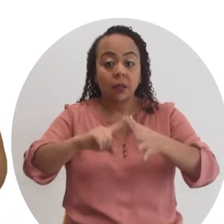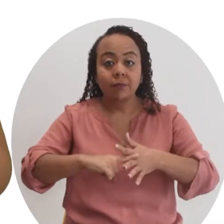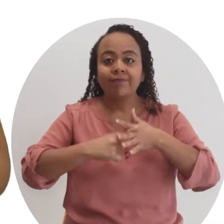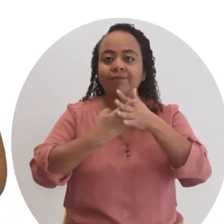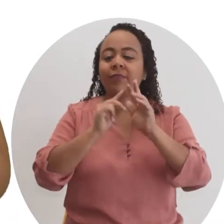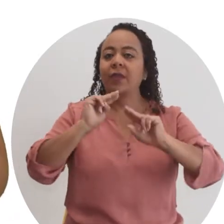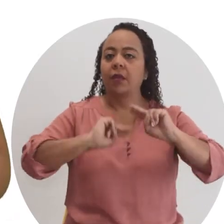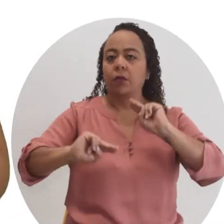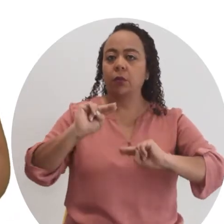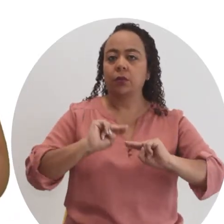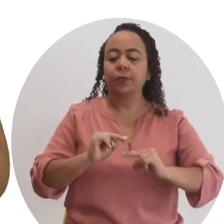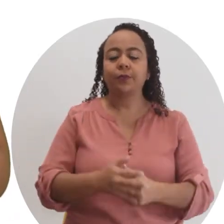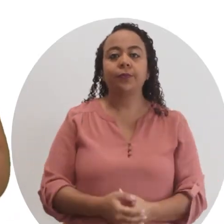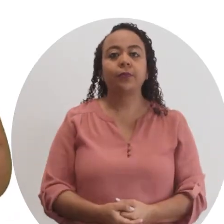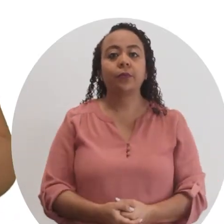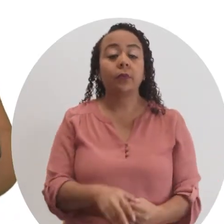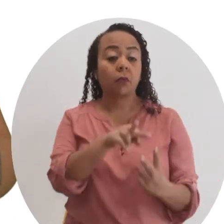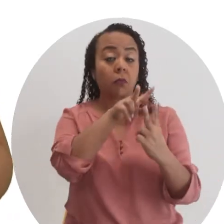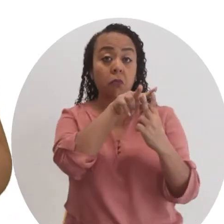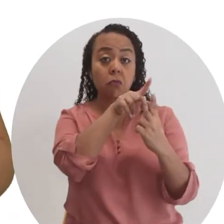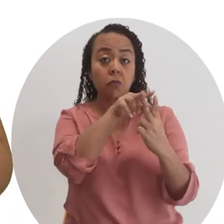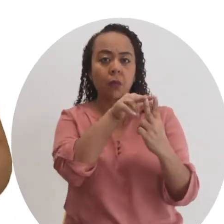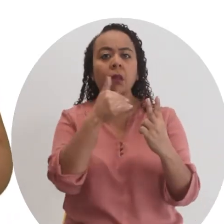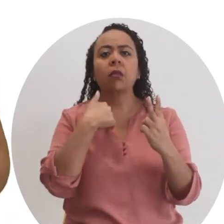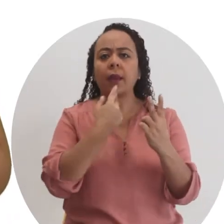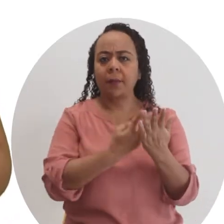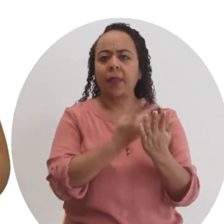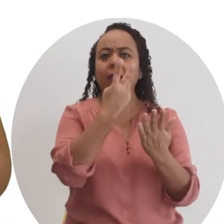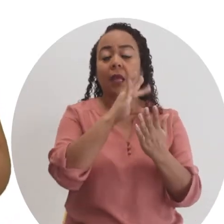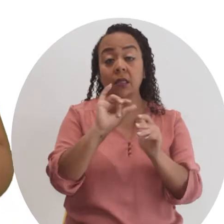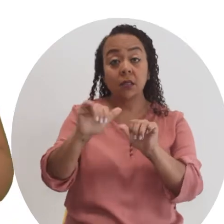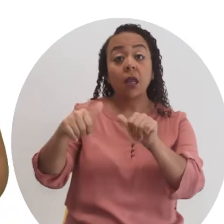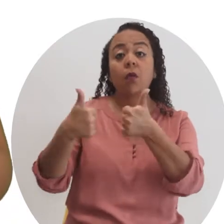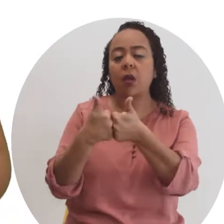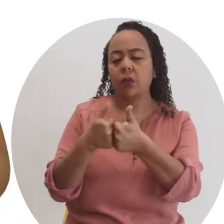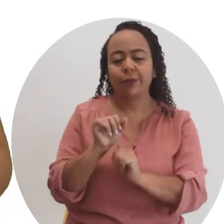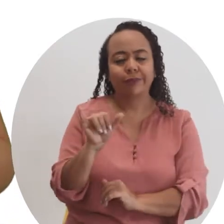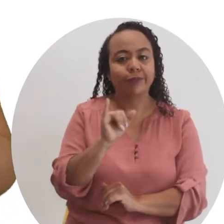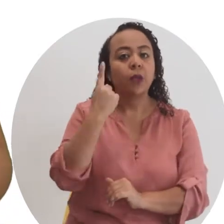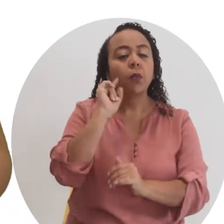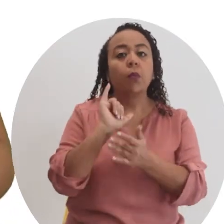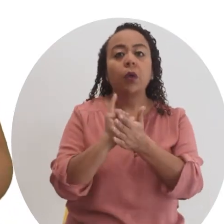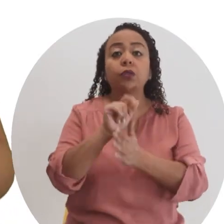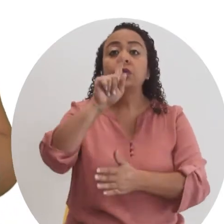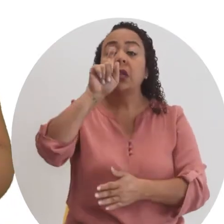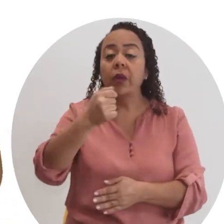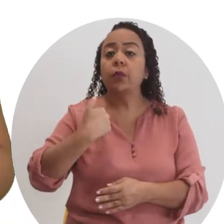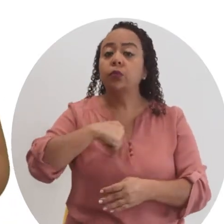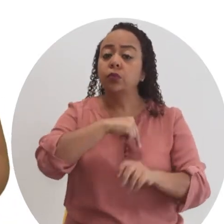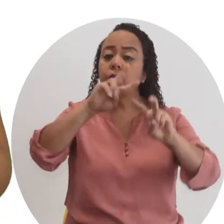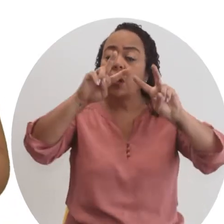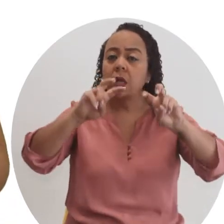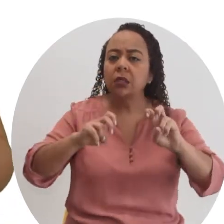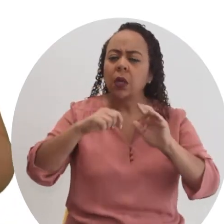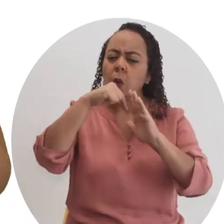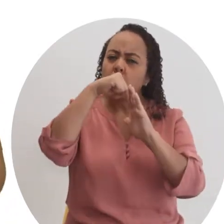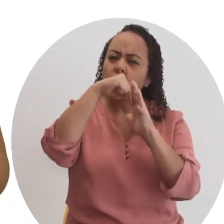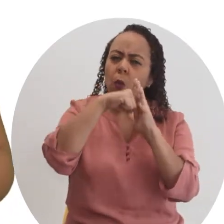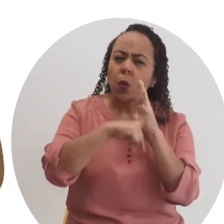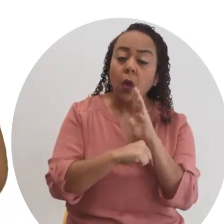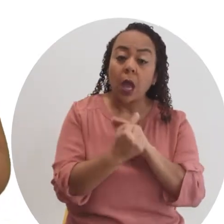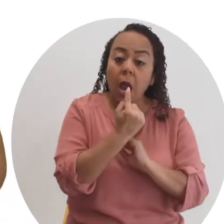echar a andar un negocio. Las dos opciones tienen ventajas y retos, por ello debemos analizar